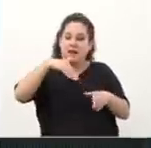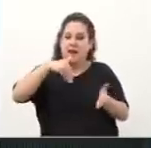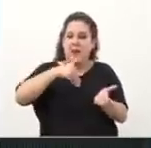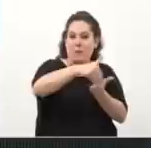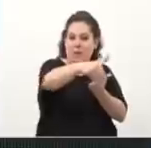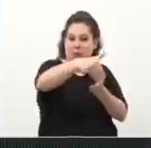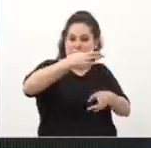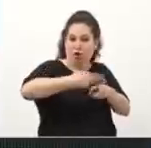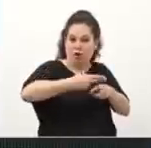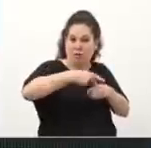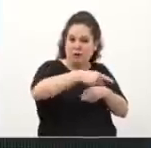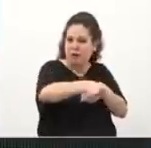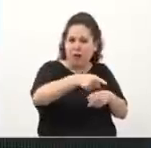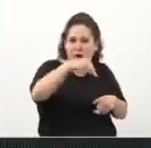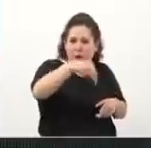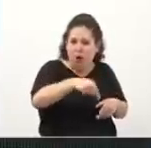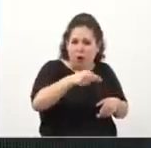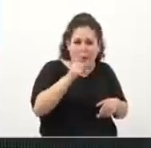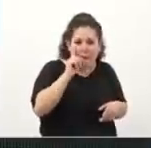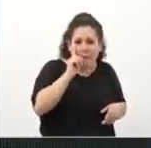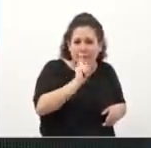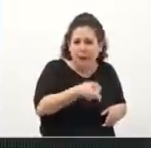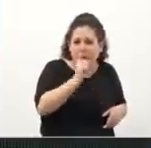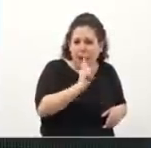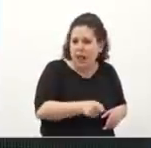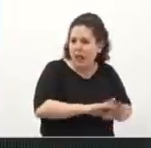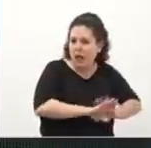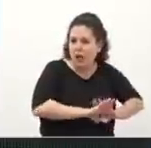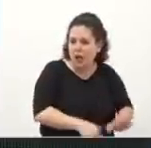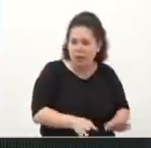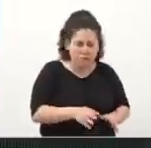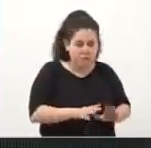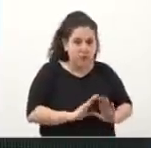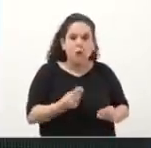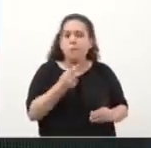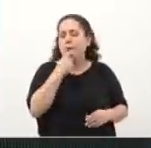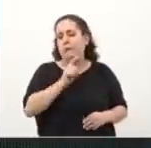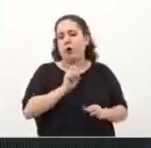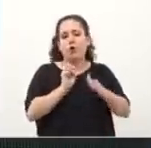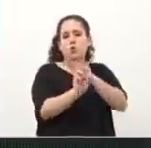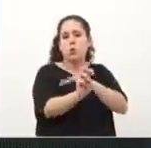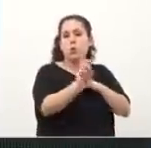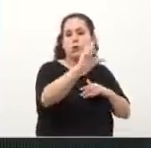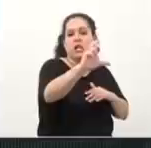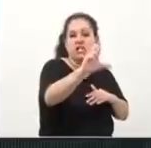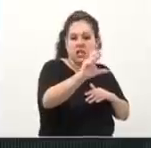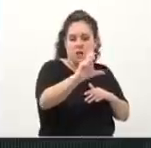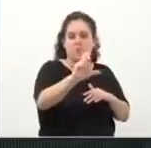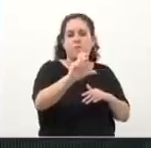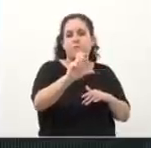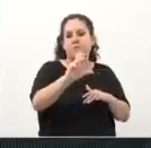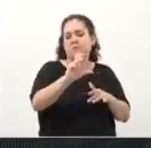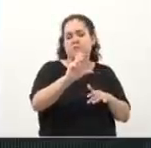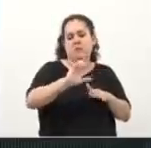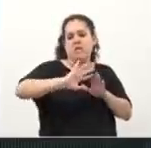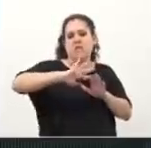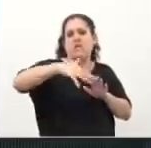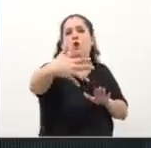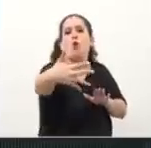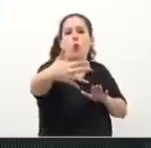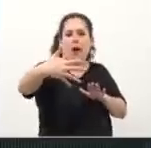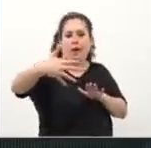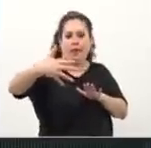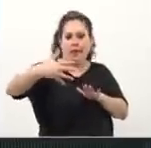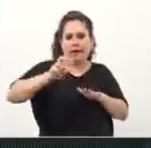un peligro porque cuando vos llegás con... Si te tomás el subte, el C, por ejemplo, quedás a 5 cuadras, tenés que ir con la